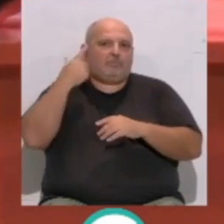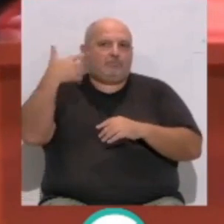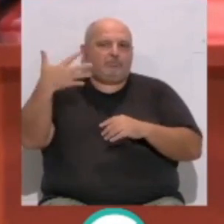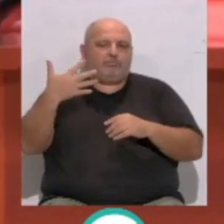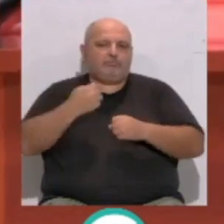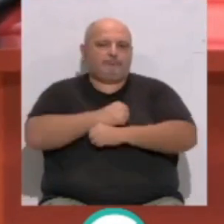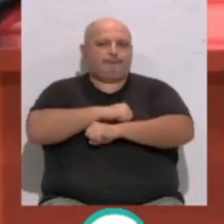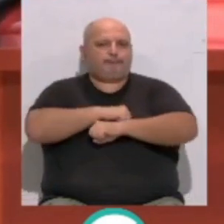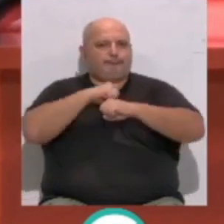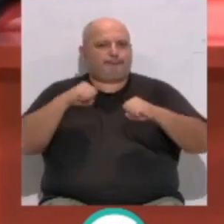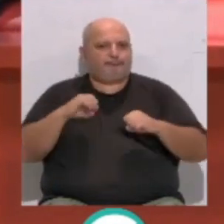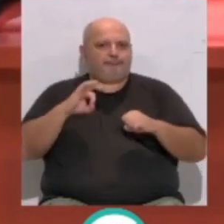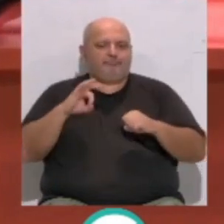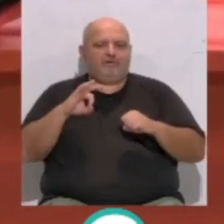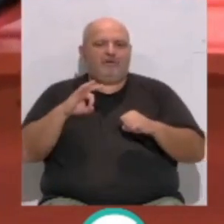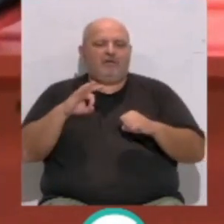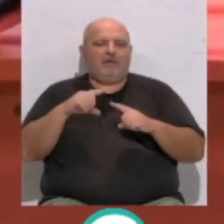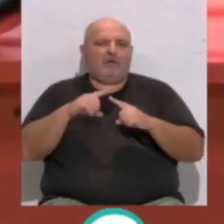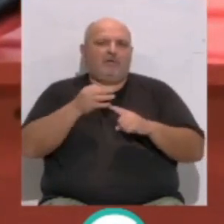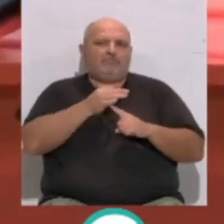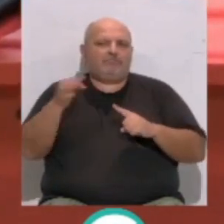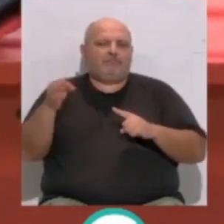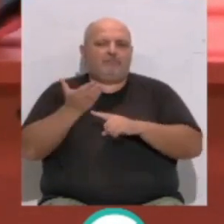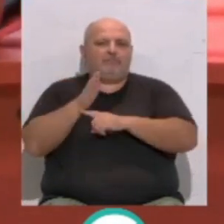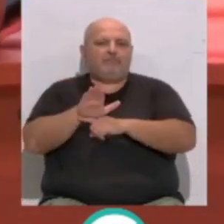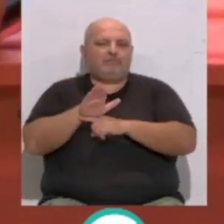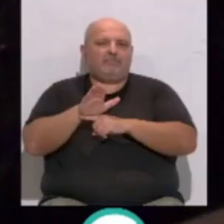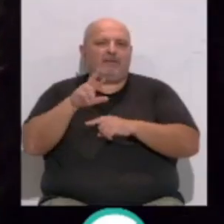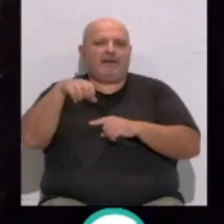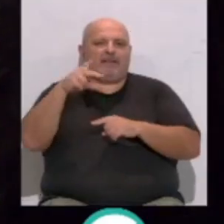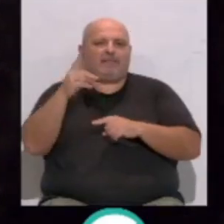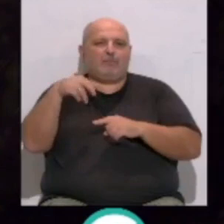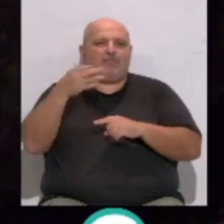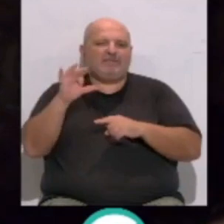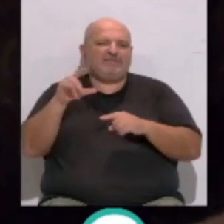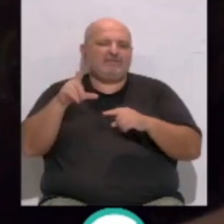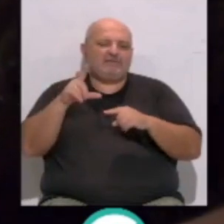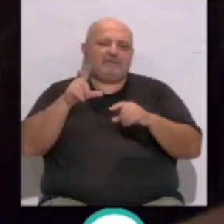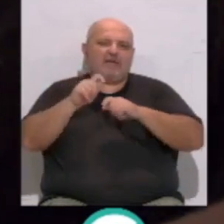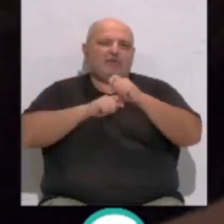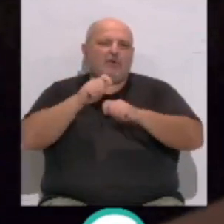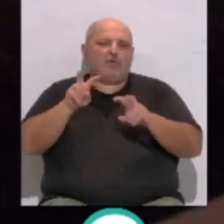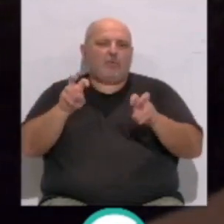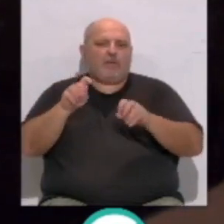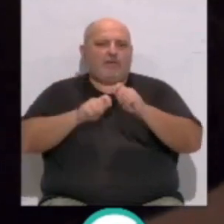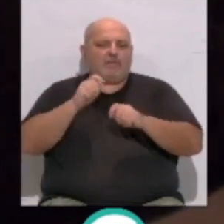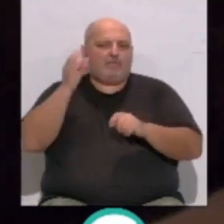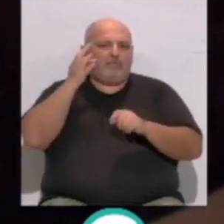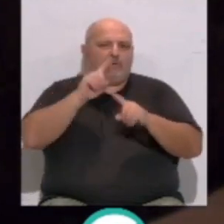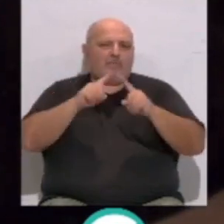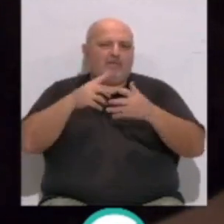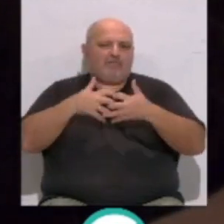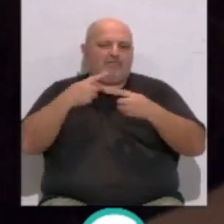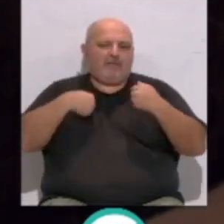empoderamiento. Y ha sido el contexto idóneo para la presentación de Red Moody's, una nueva asociación de mujeres con diversidad funcional de la